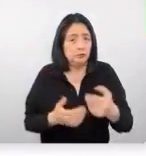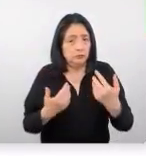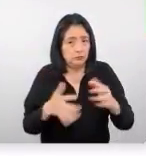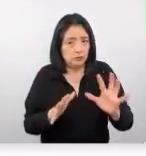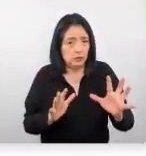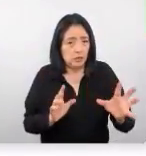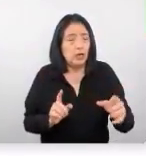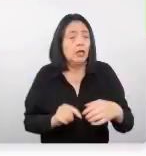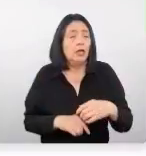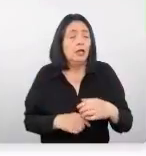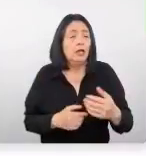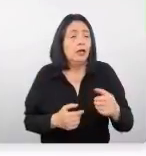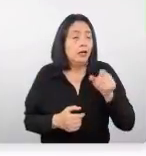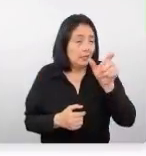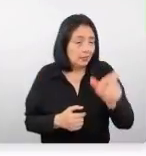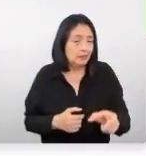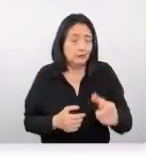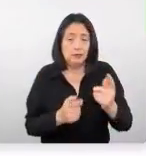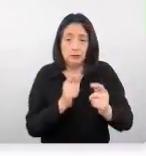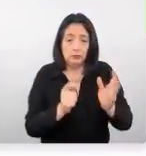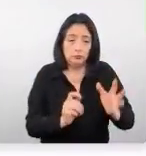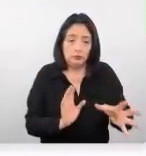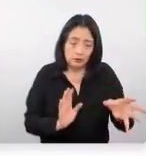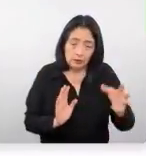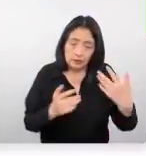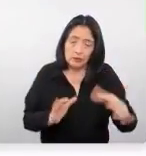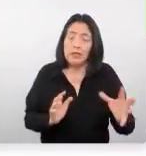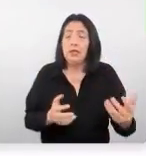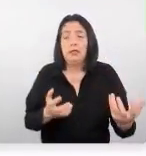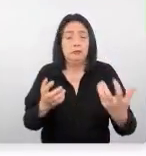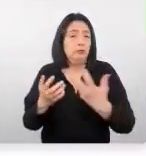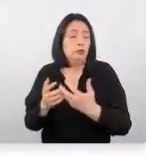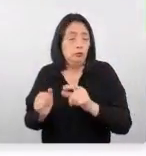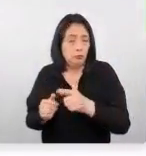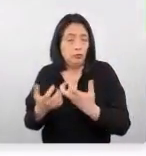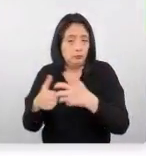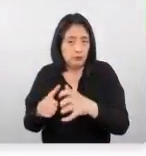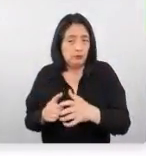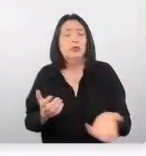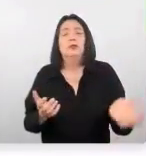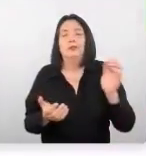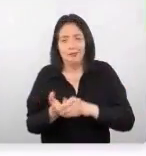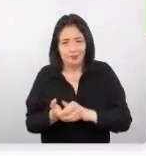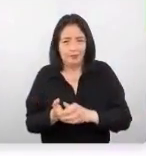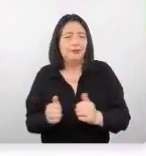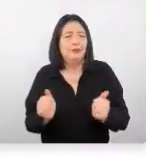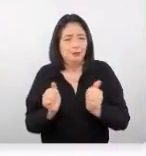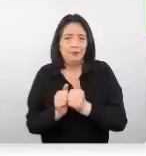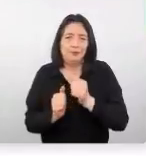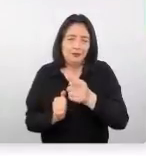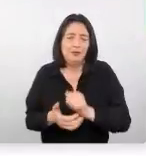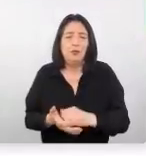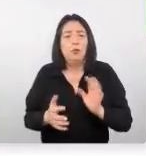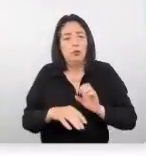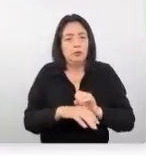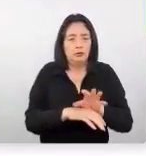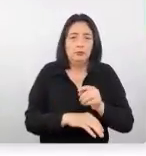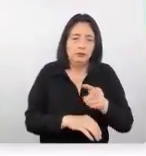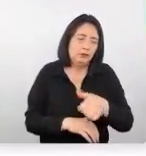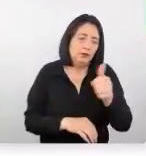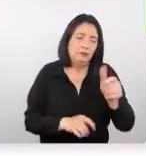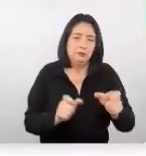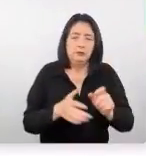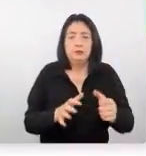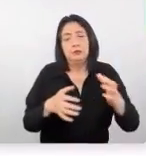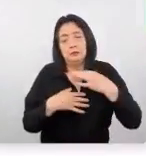captaste a este turista probablemente va a volver a regresar contigo o a recomendarte entonces es